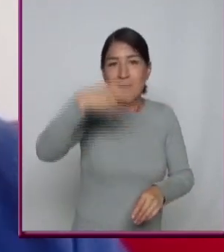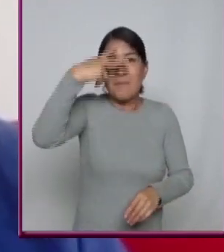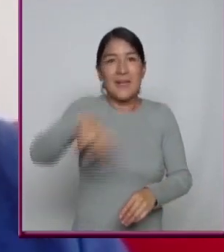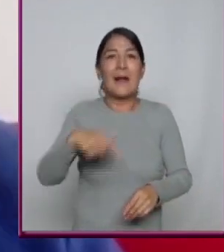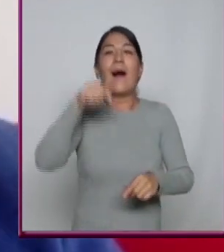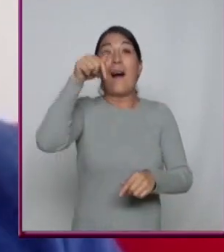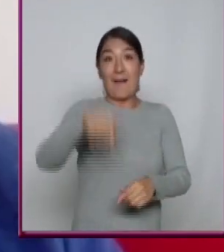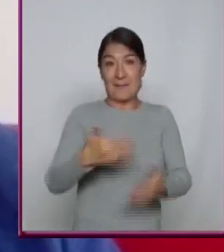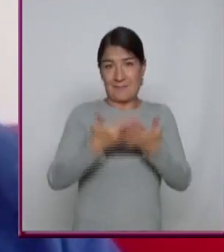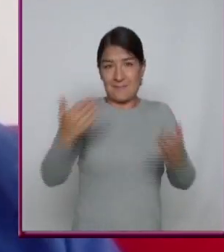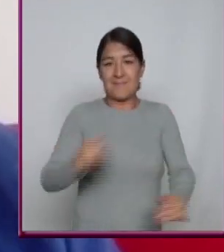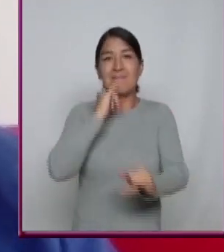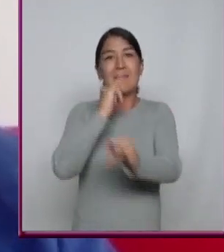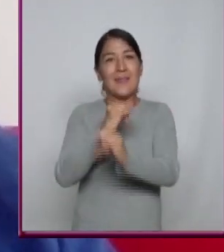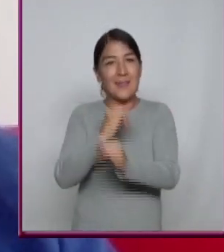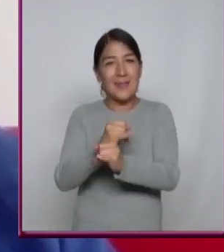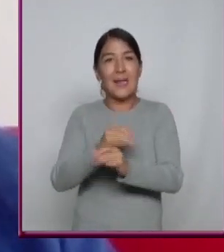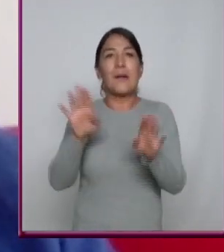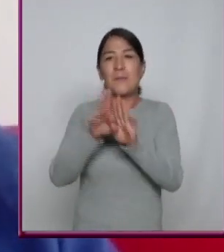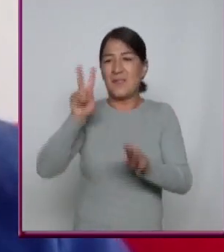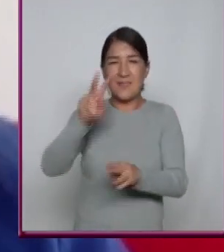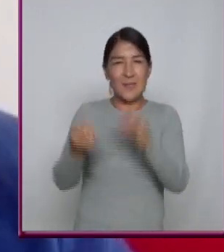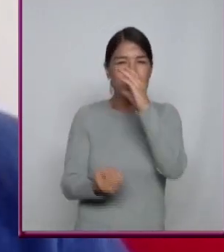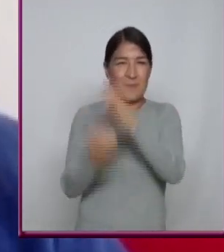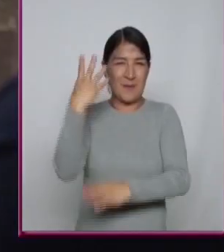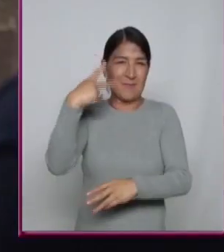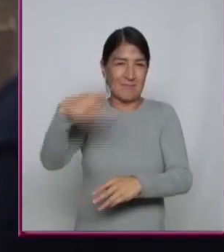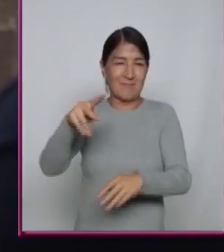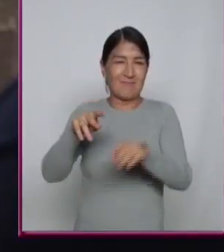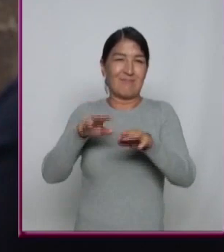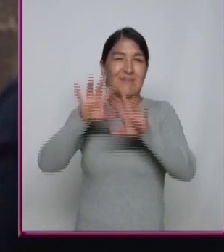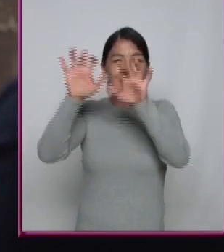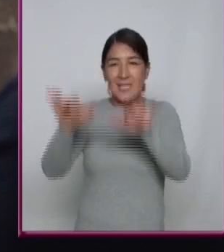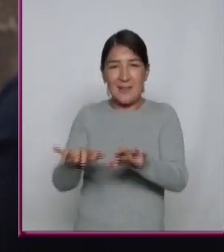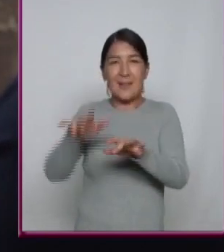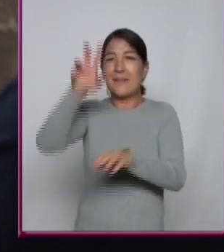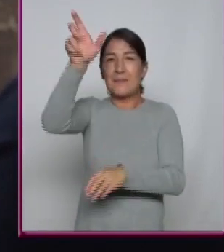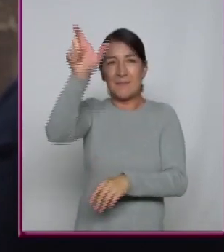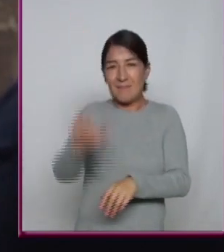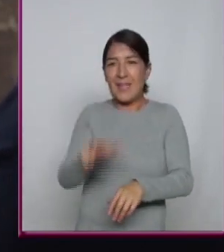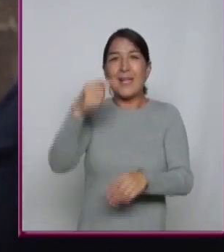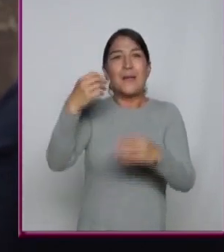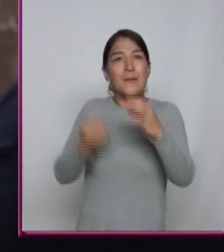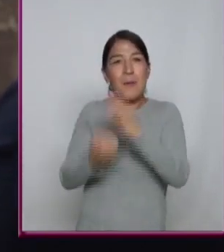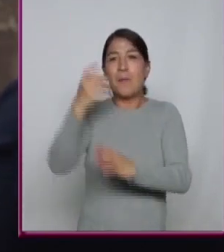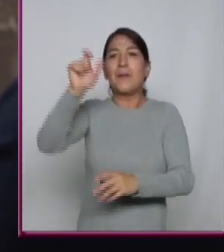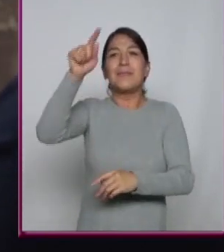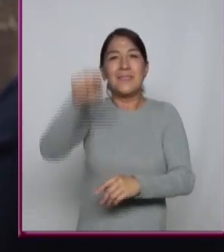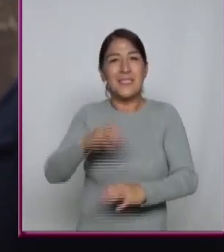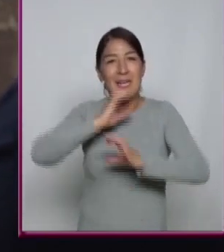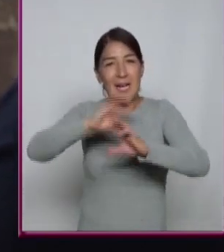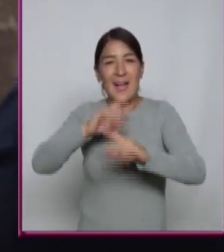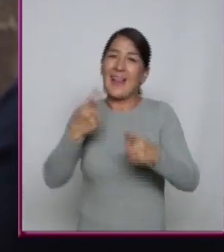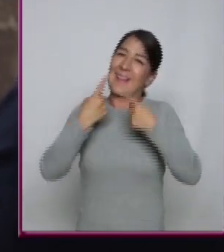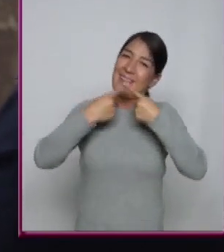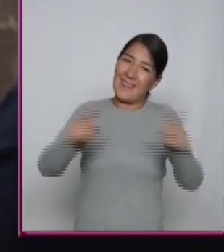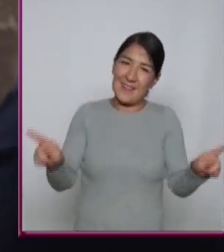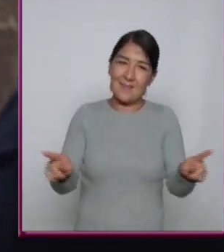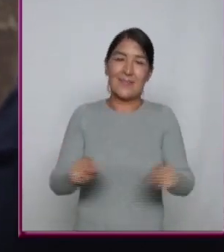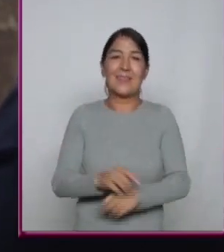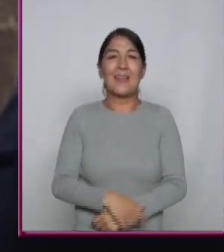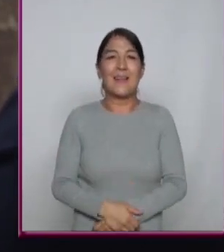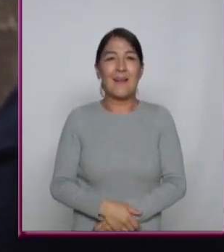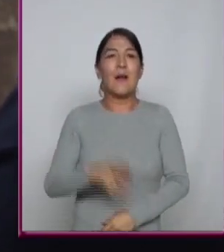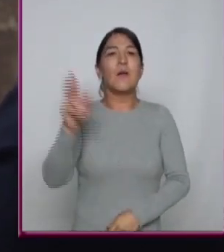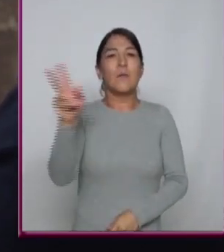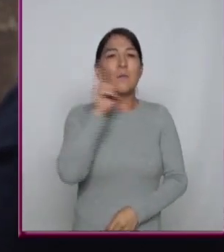Y ahora con el internet Y las plataformas De streaming Pues es totalmente Lo opuesto ¿No? Tú ahora